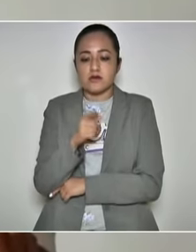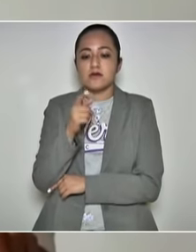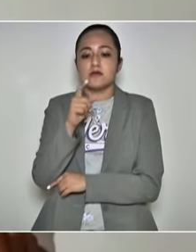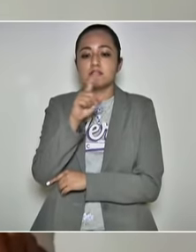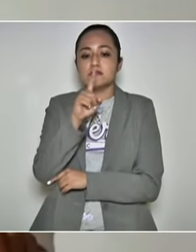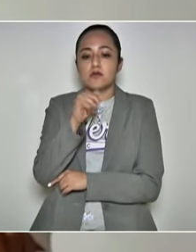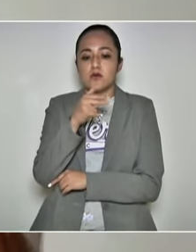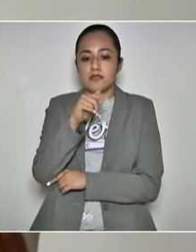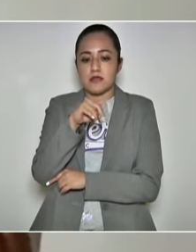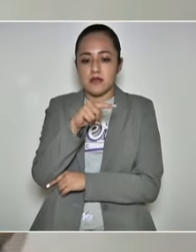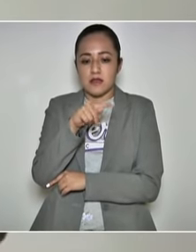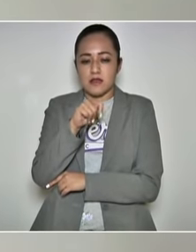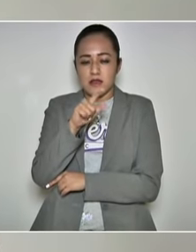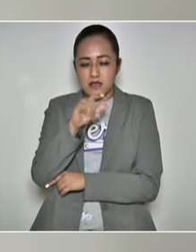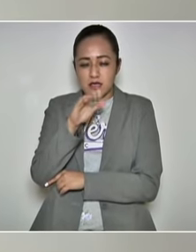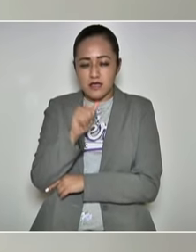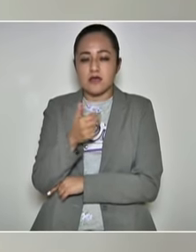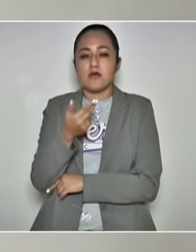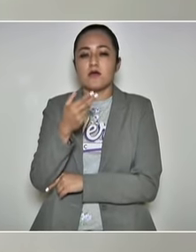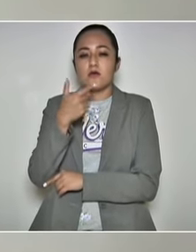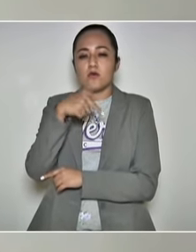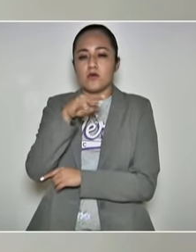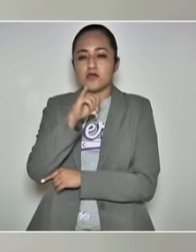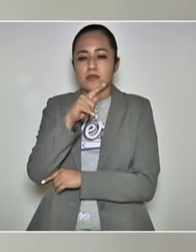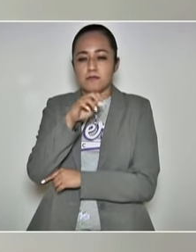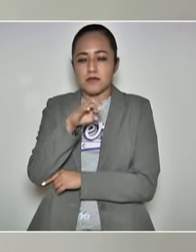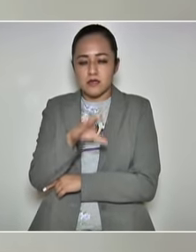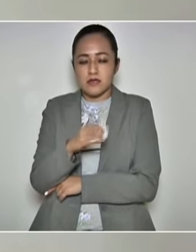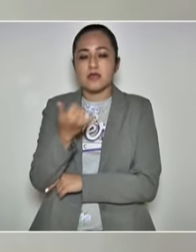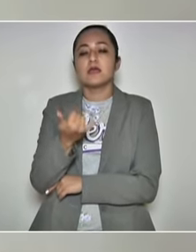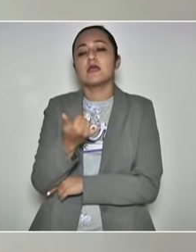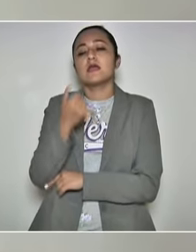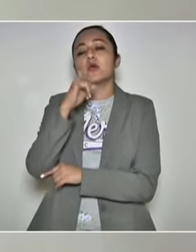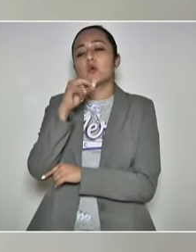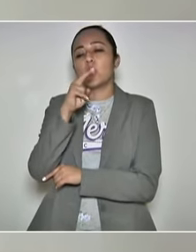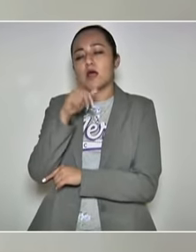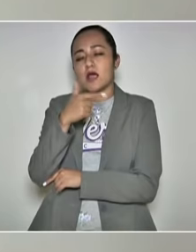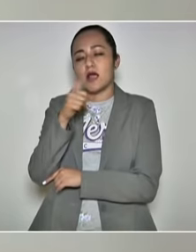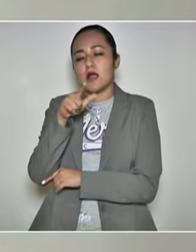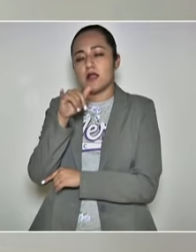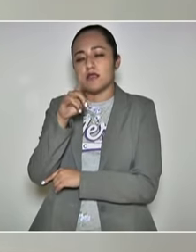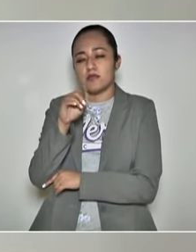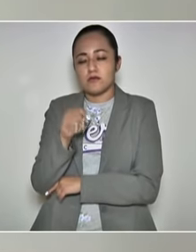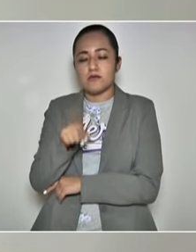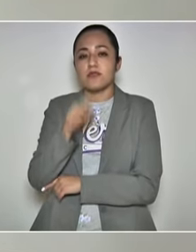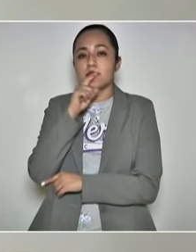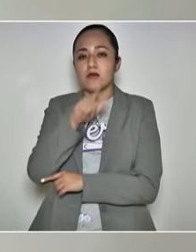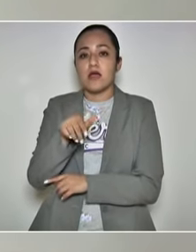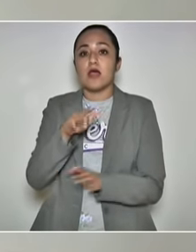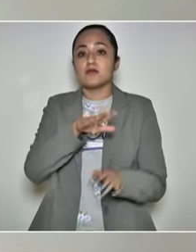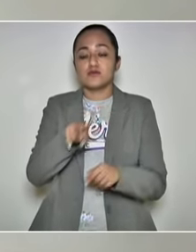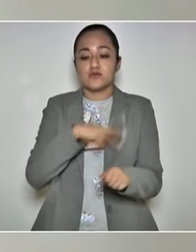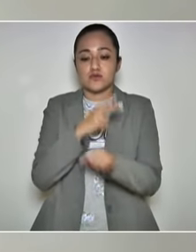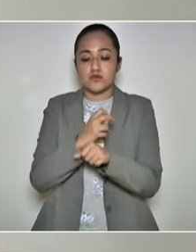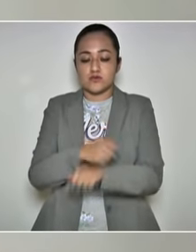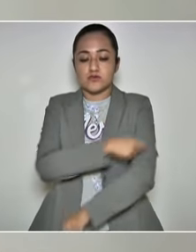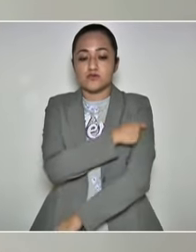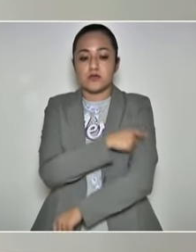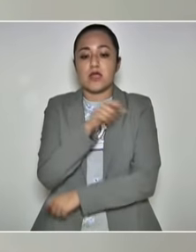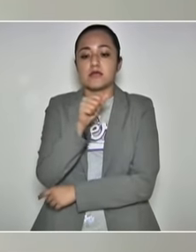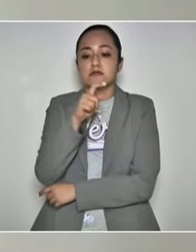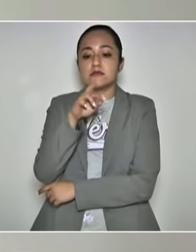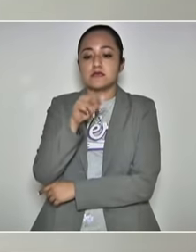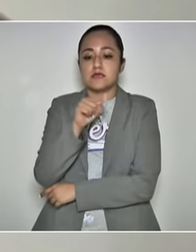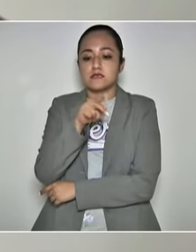Tlacuilotepec y Juan Galindo. Así como segundas dosis de AstraZeneca para la población de